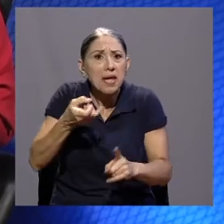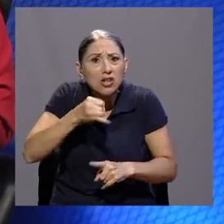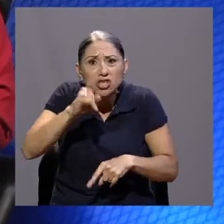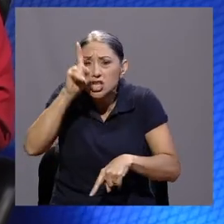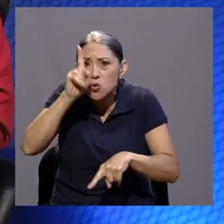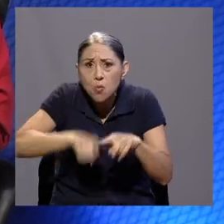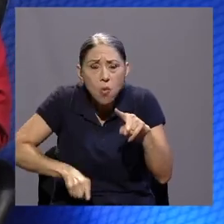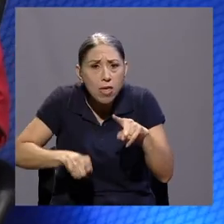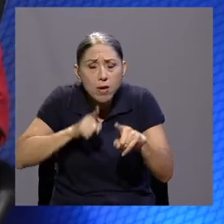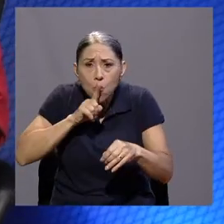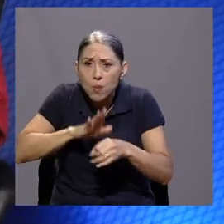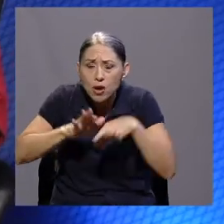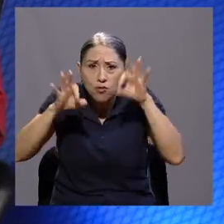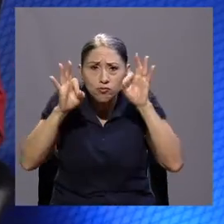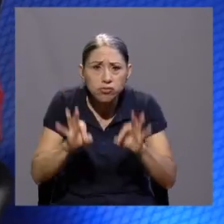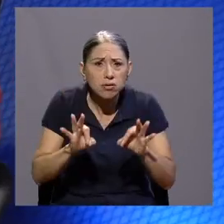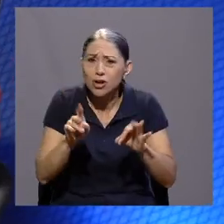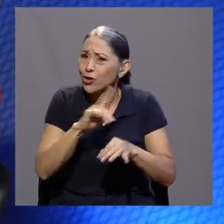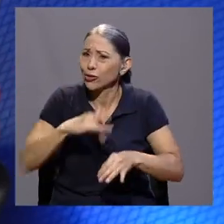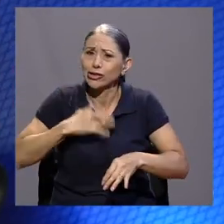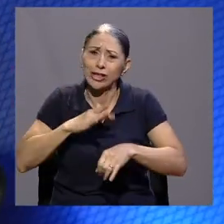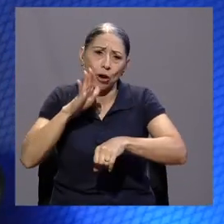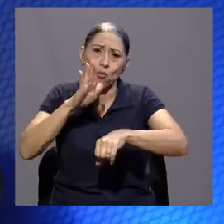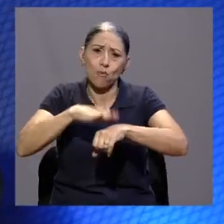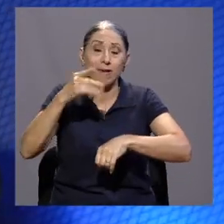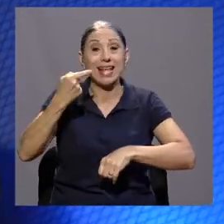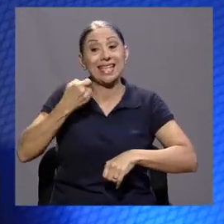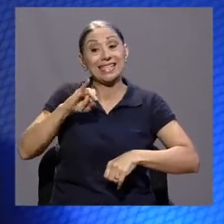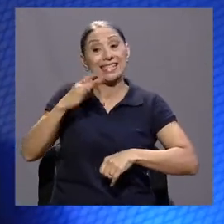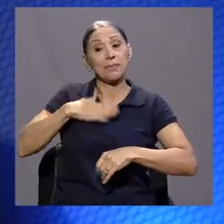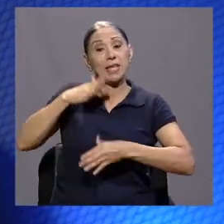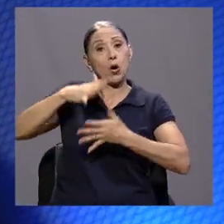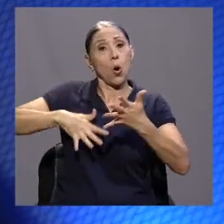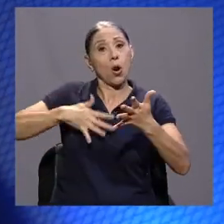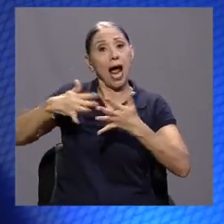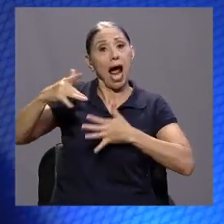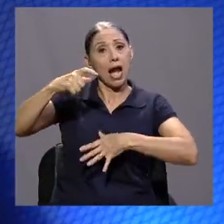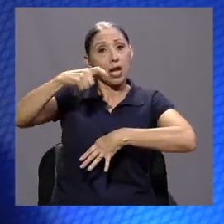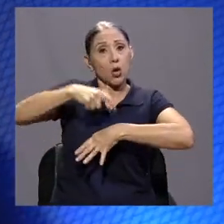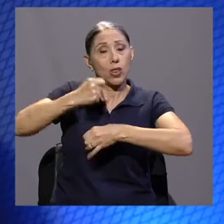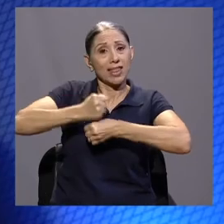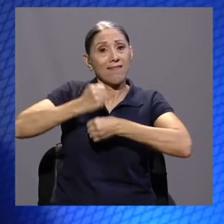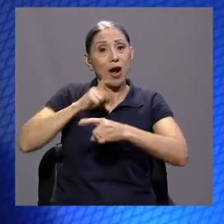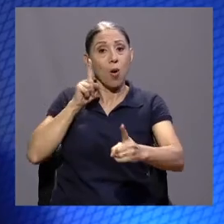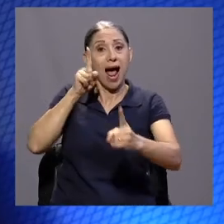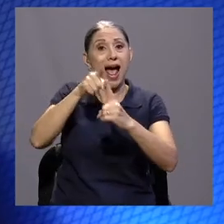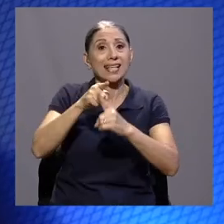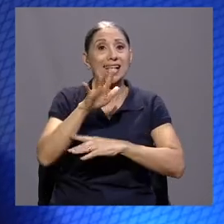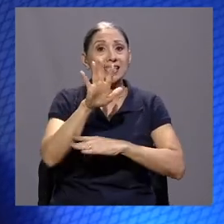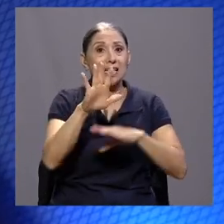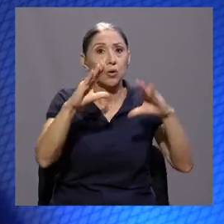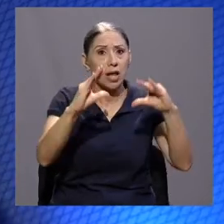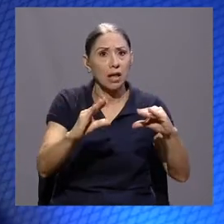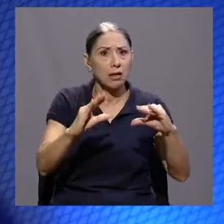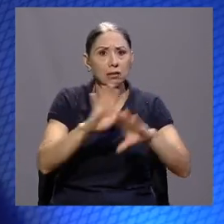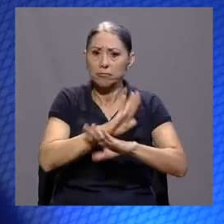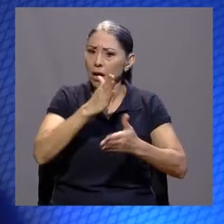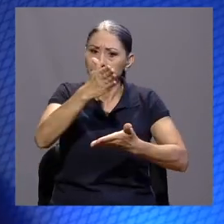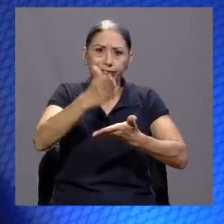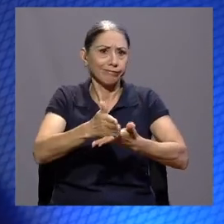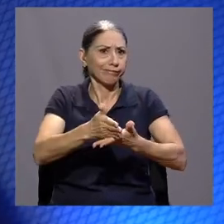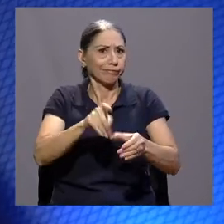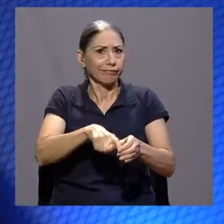es hasta las 5 o 6 de la tarde, cumplirlo hasta esa fecha. Así el siguiente día tengo el suficiente descanso para cumplir